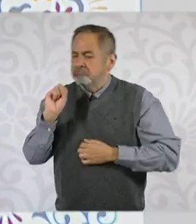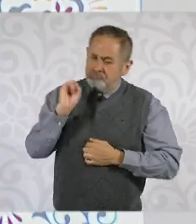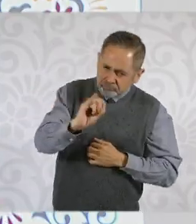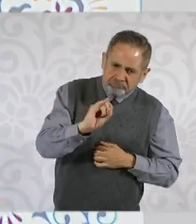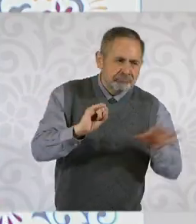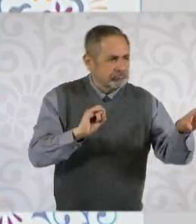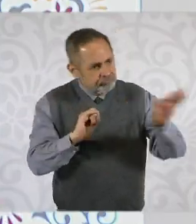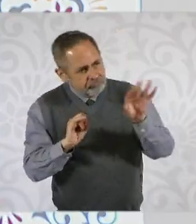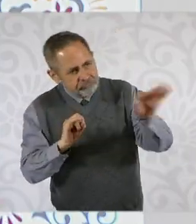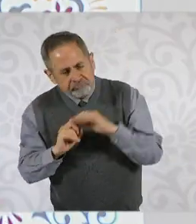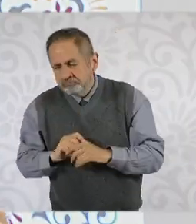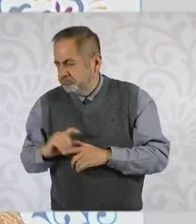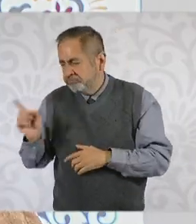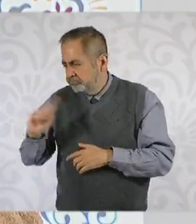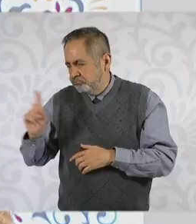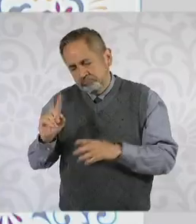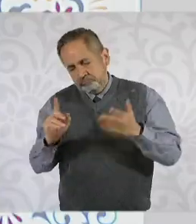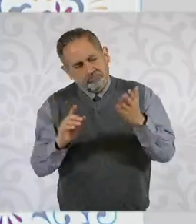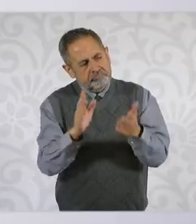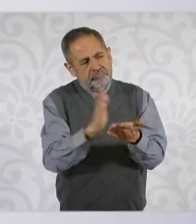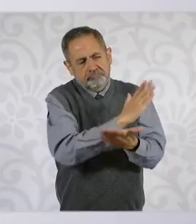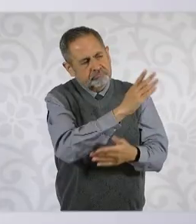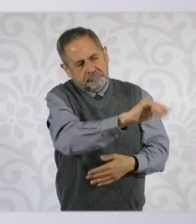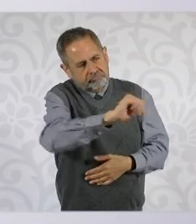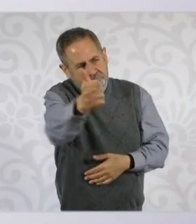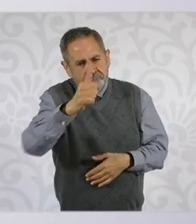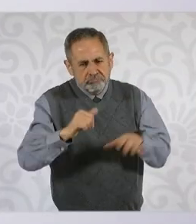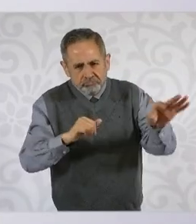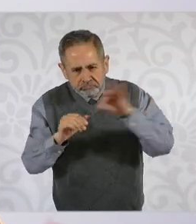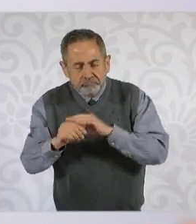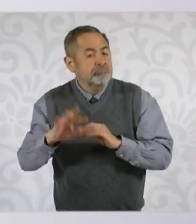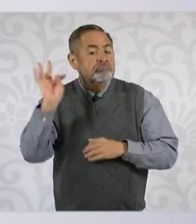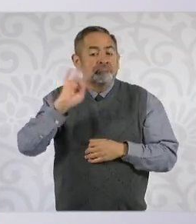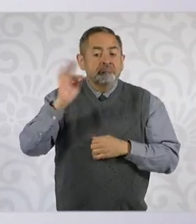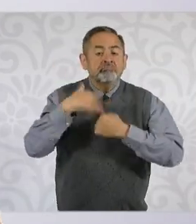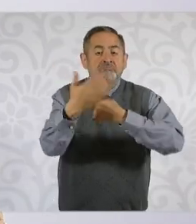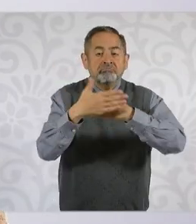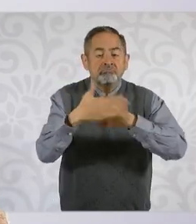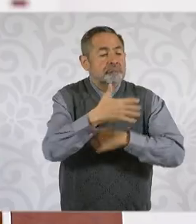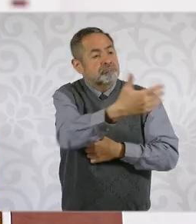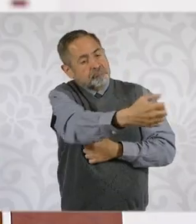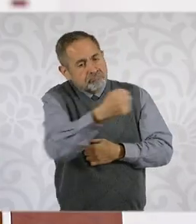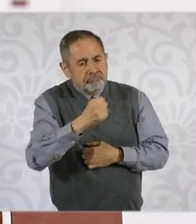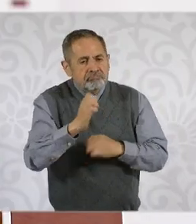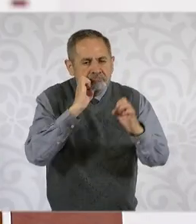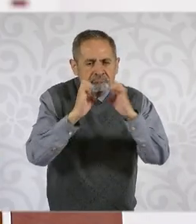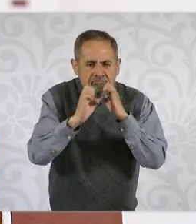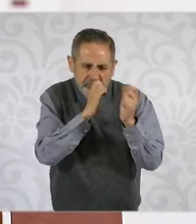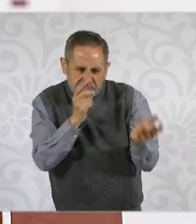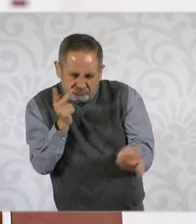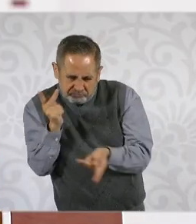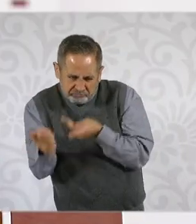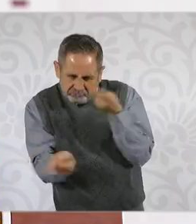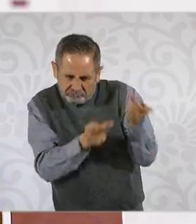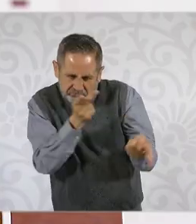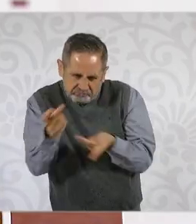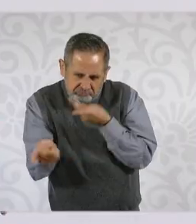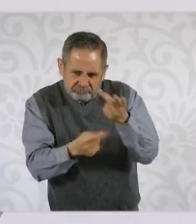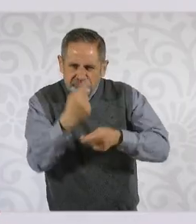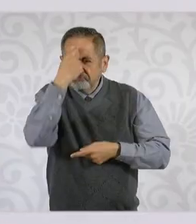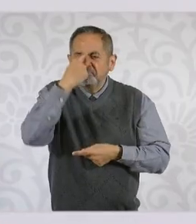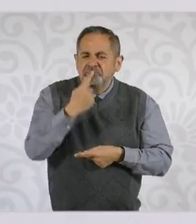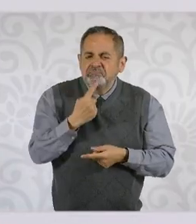de quienes van a participar, de ahí puede haber entrevistas públicas para que todas y todas los